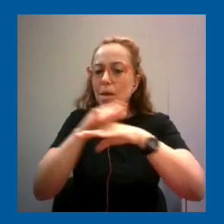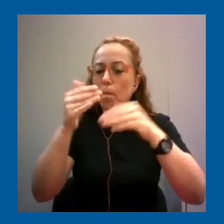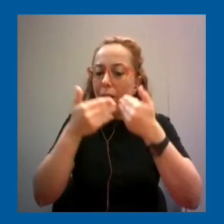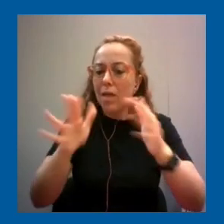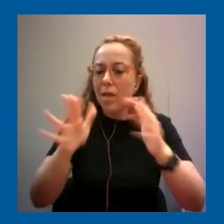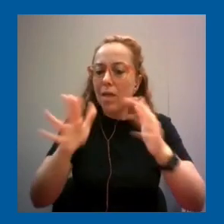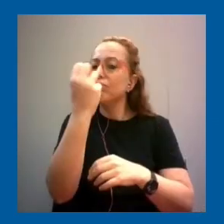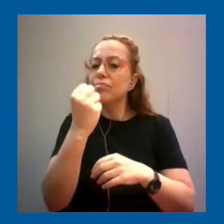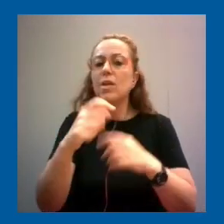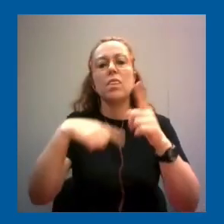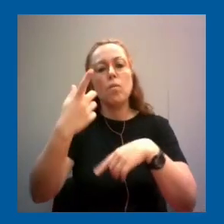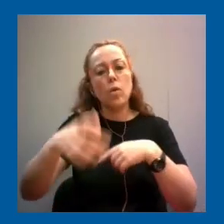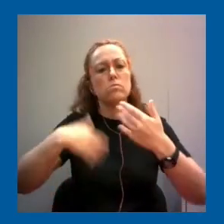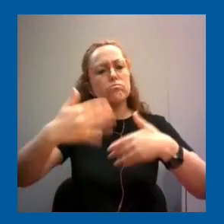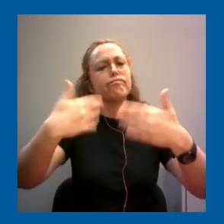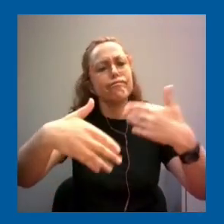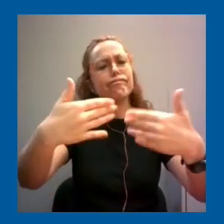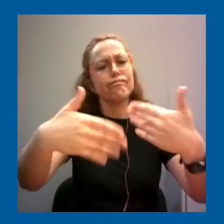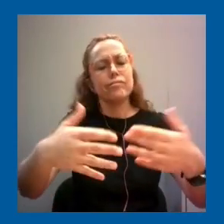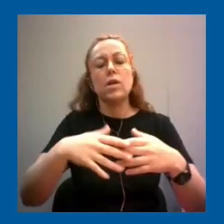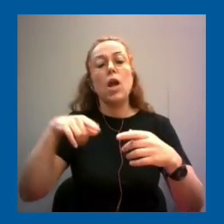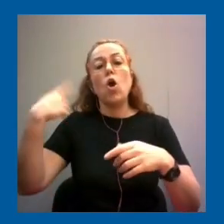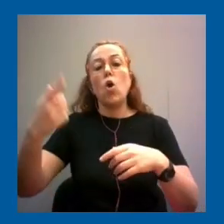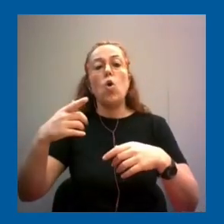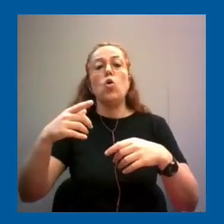funcionar en todas las otras capas.